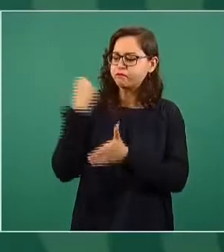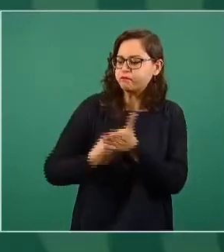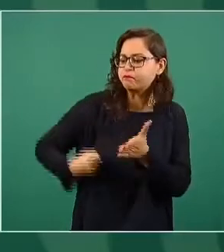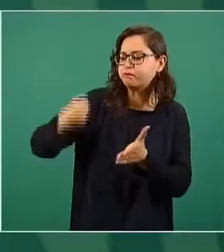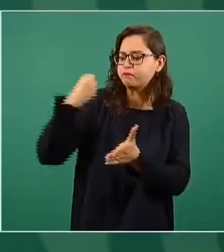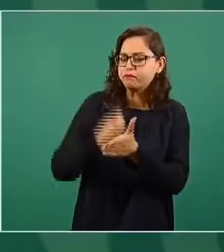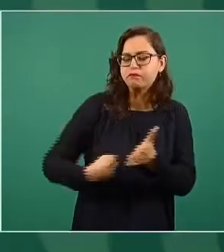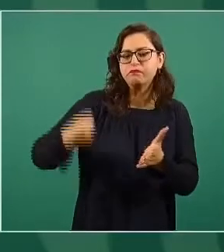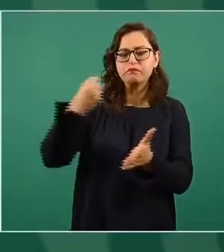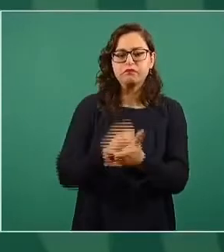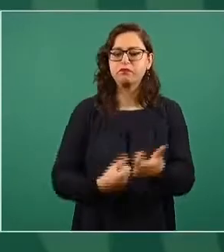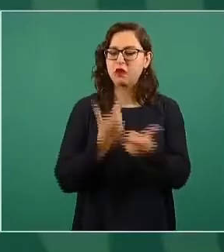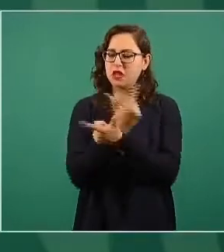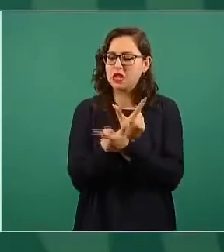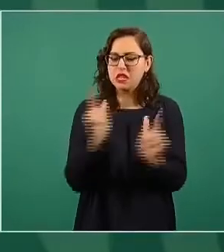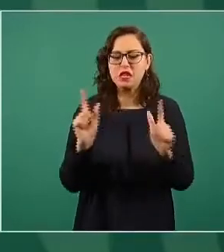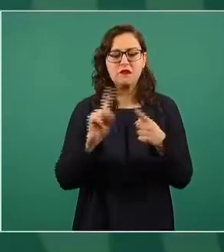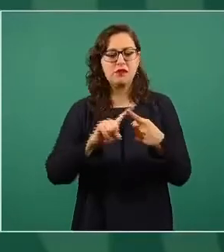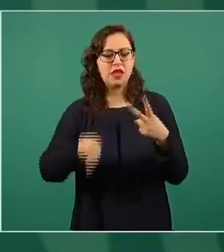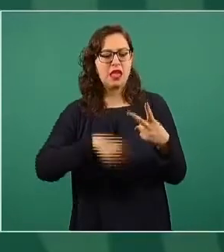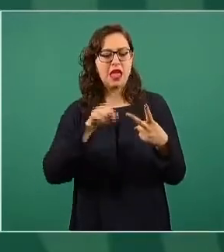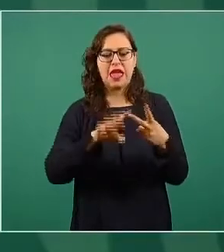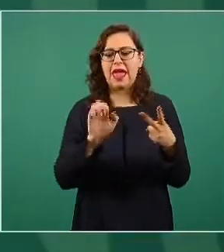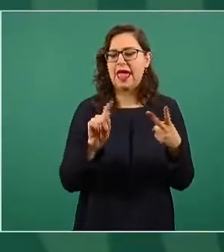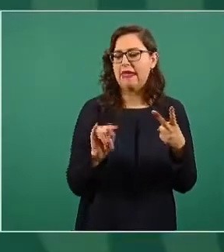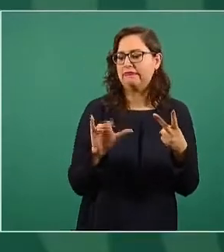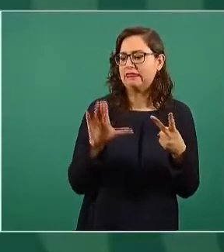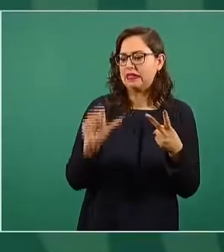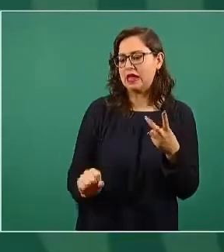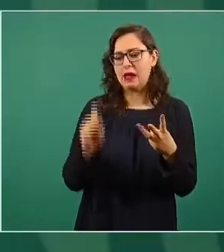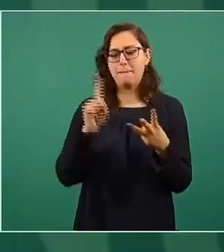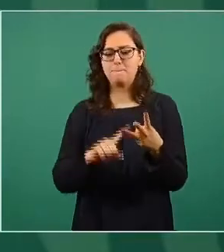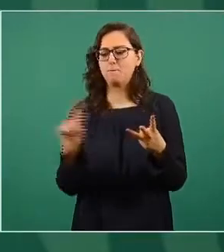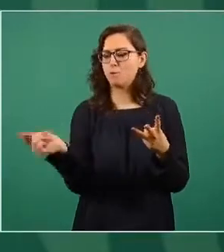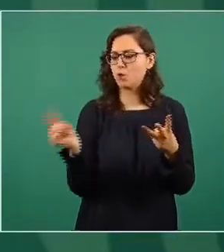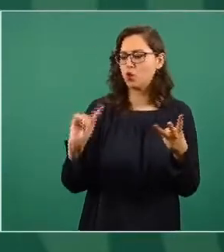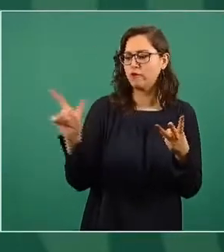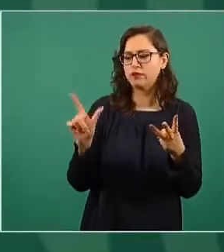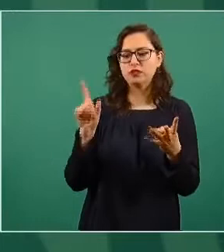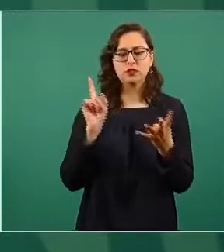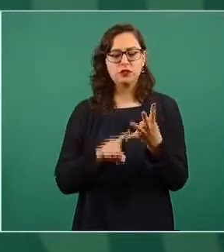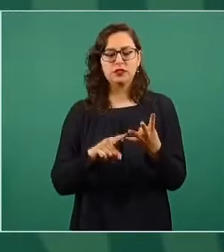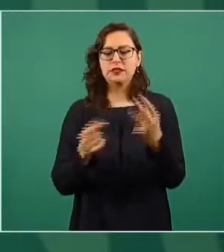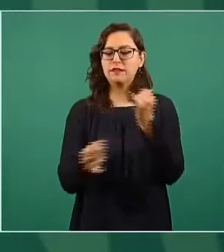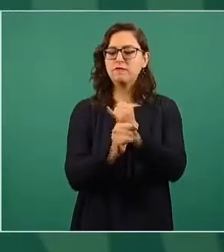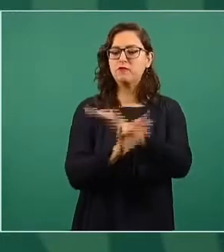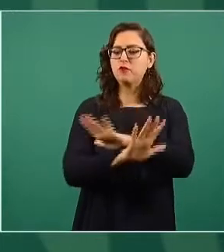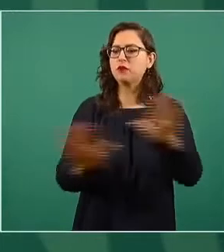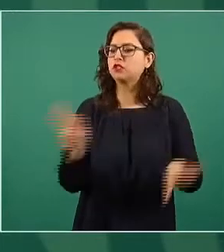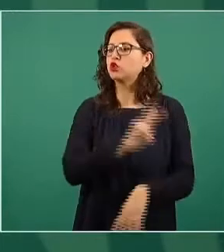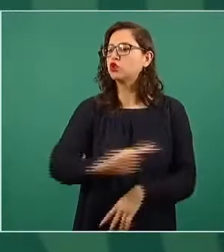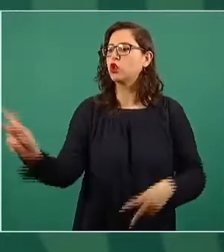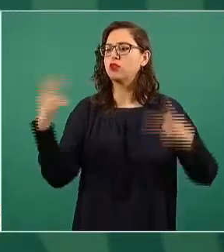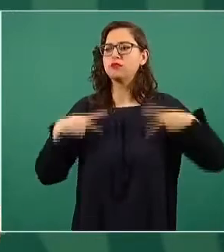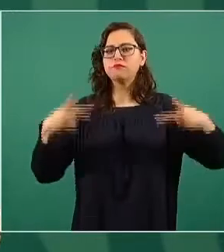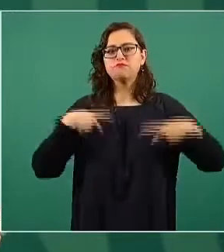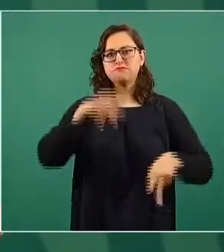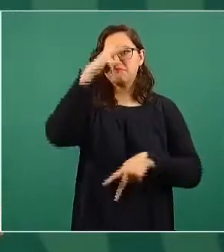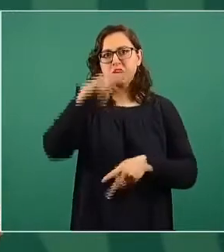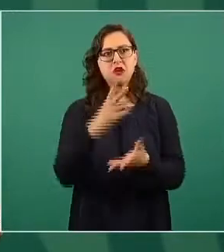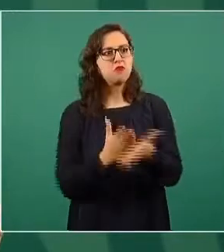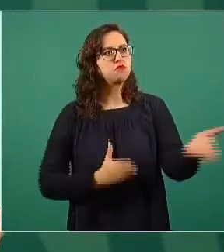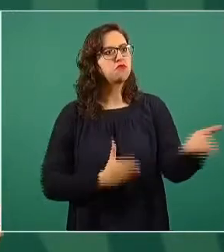manera libre, ética, profesional, para garantizar el acceso a la información para todas y todos los mexicanos.